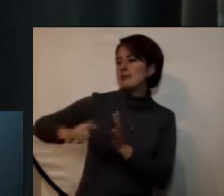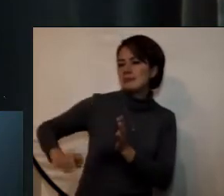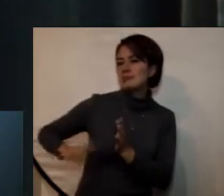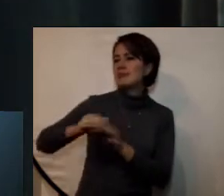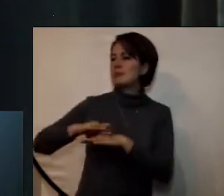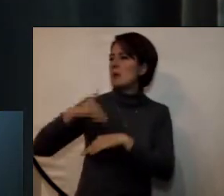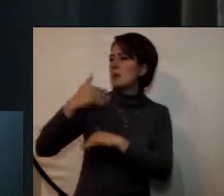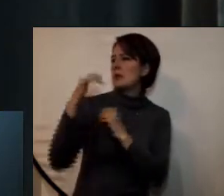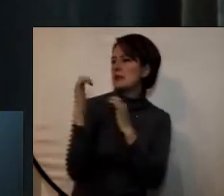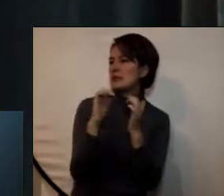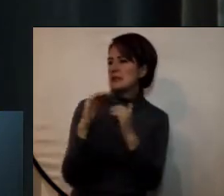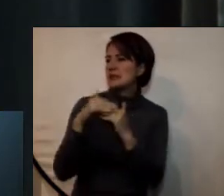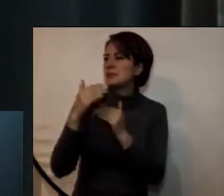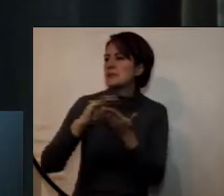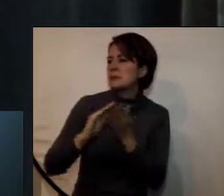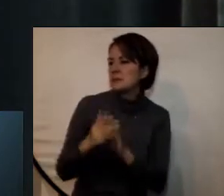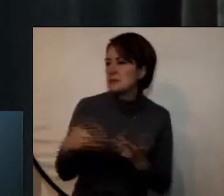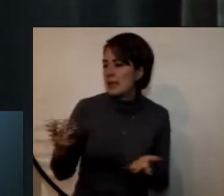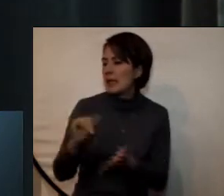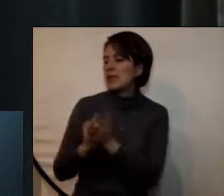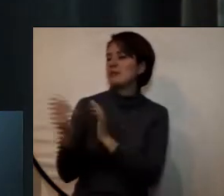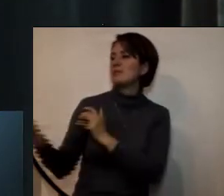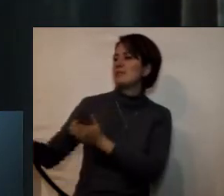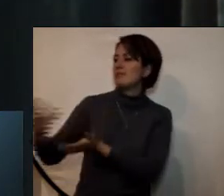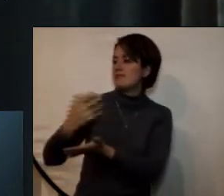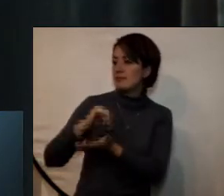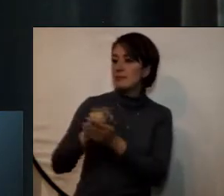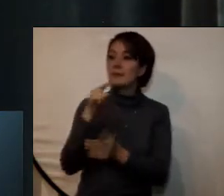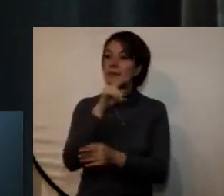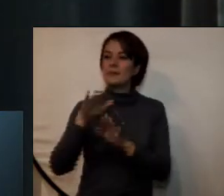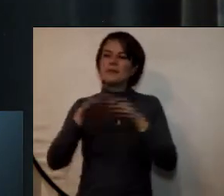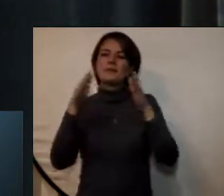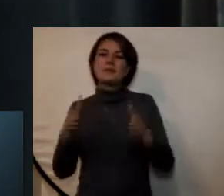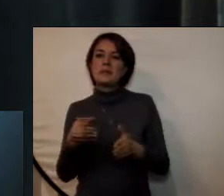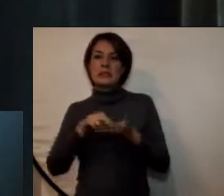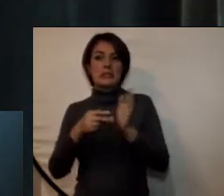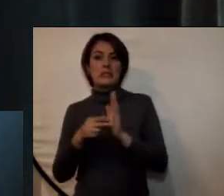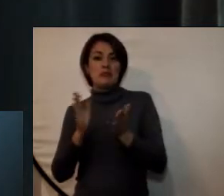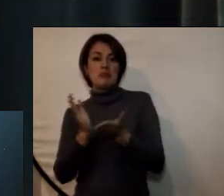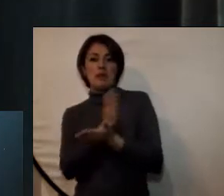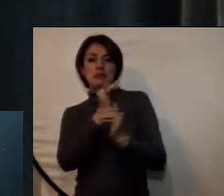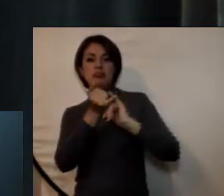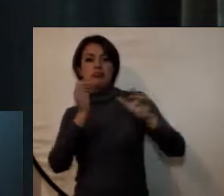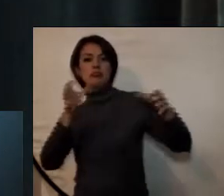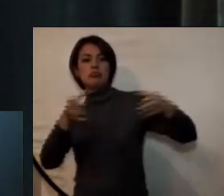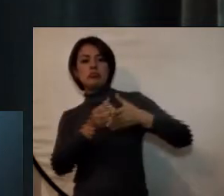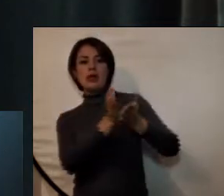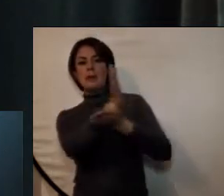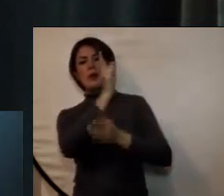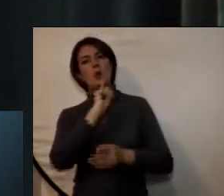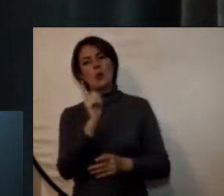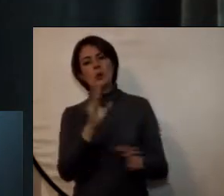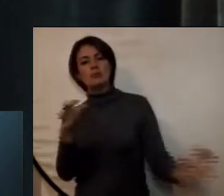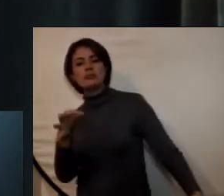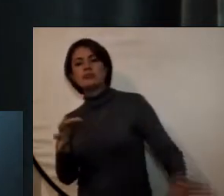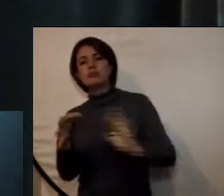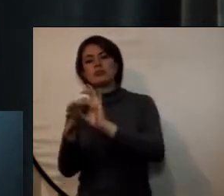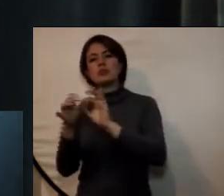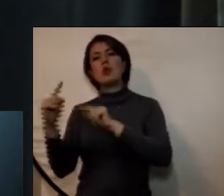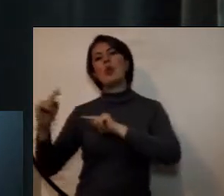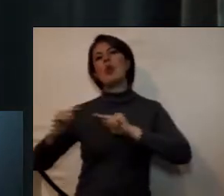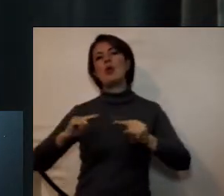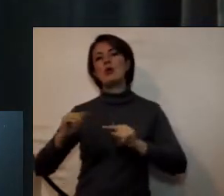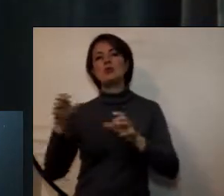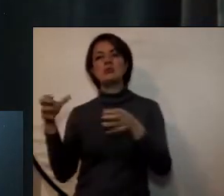del posconflicto en esta mesa no es independiente ni única ellos trabajan de manera coordinada